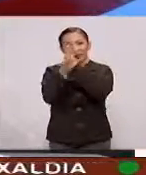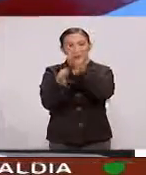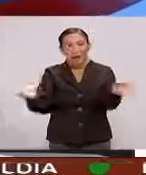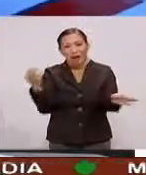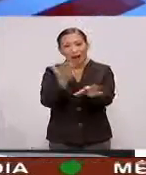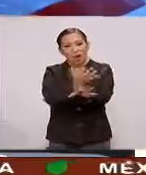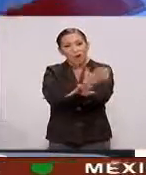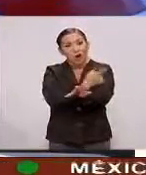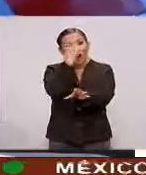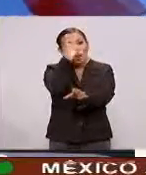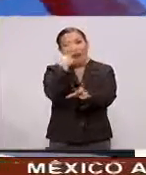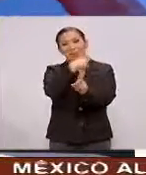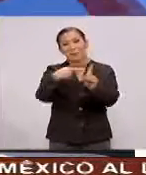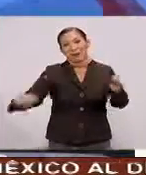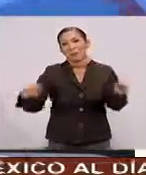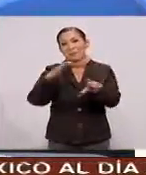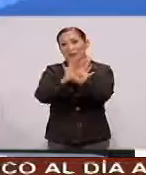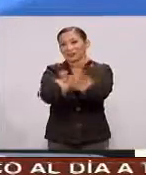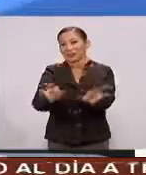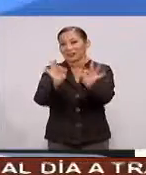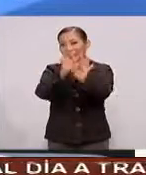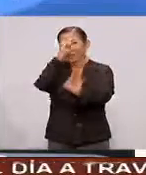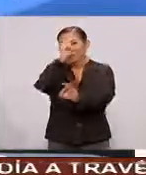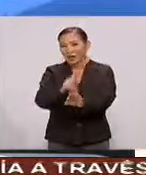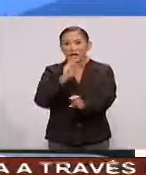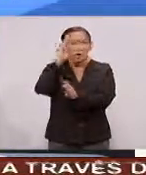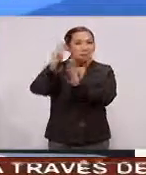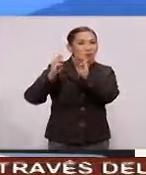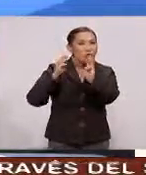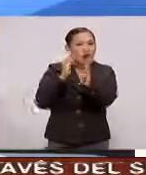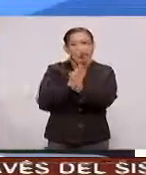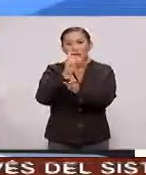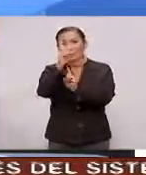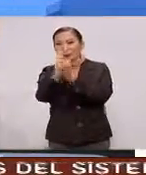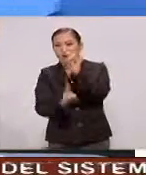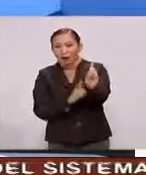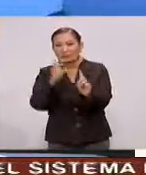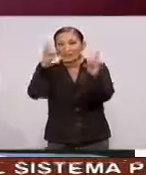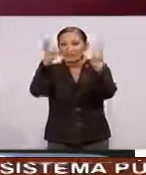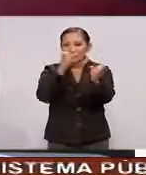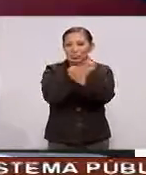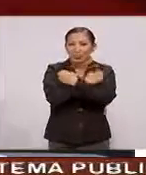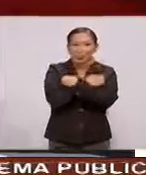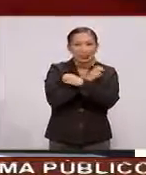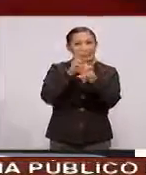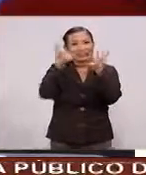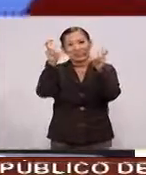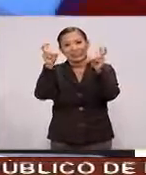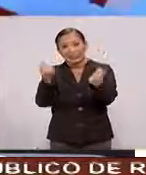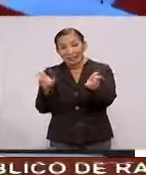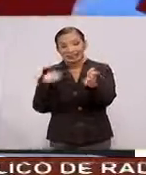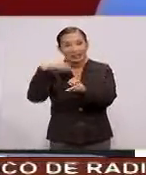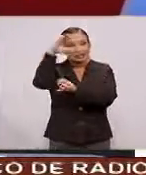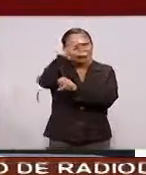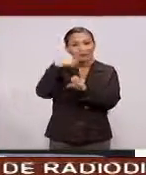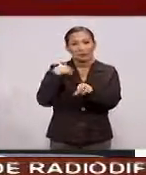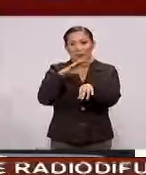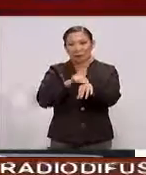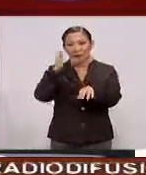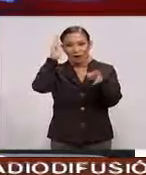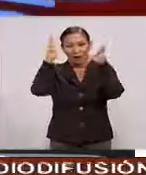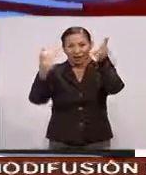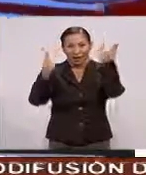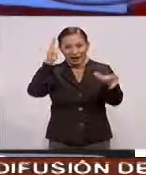Acompáñenos durante esta hora y media Con lo más relevante de México, el mundo Los deportes, temas educativos, temas de ciencia Permítanme